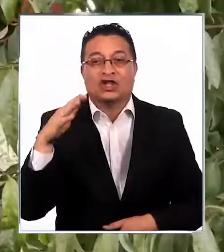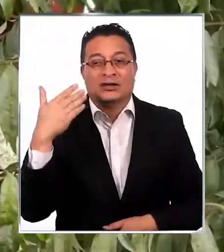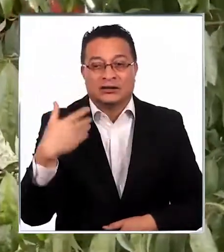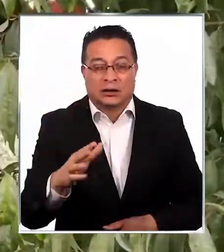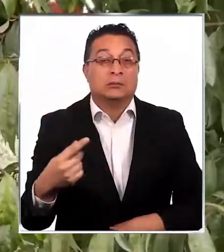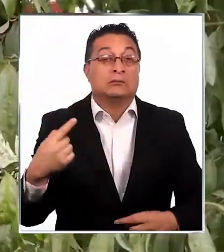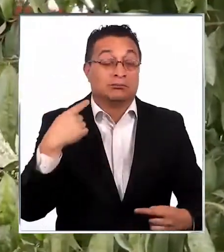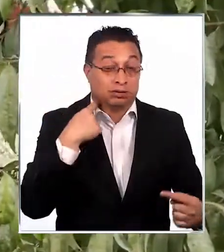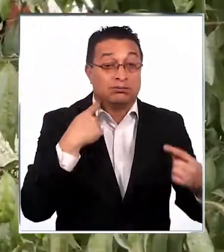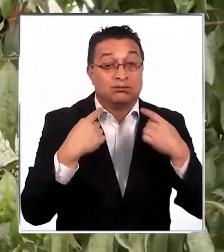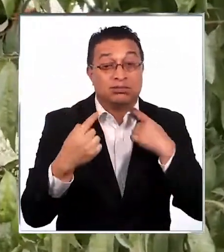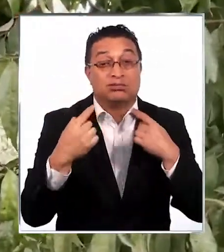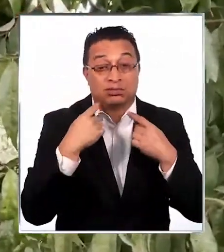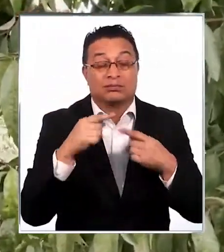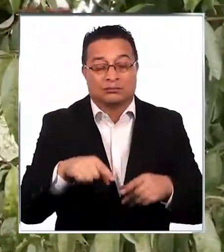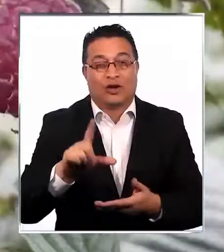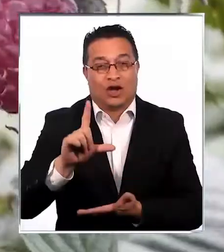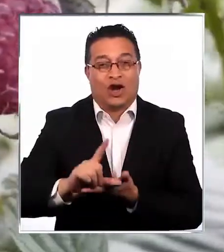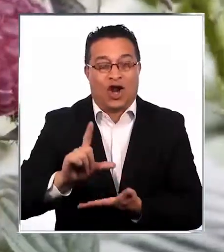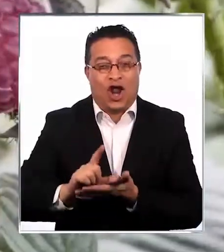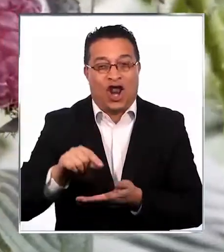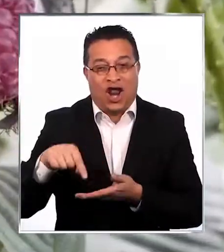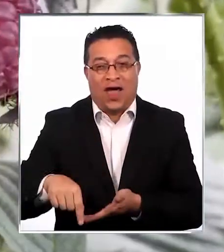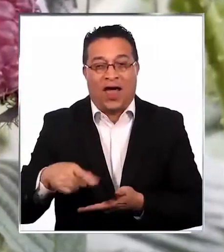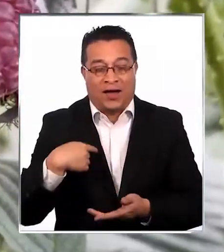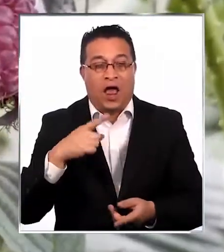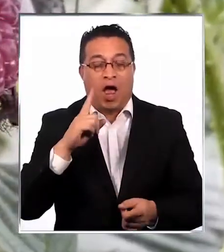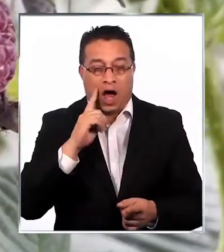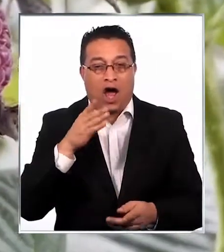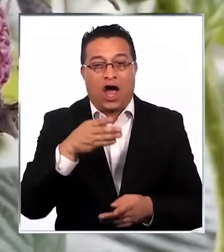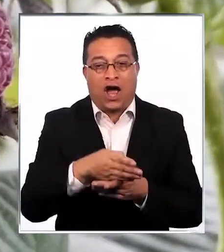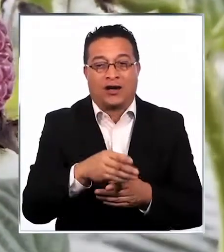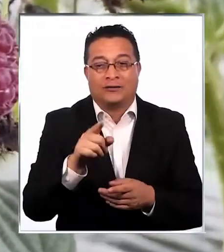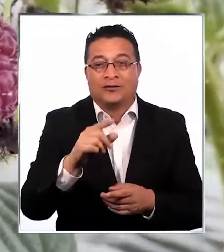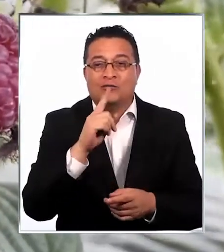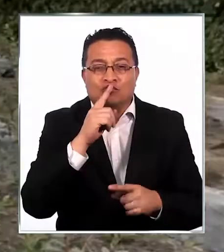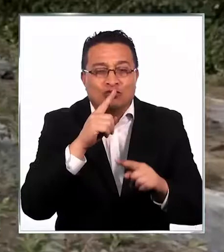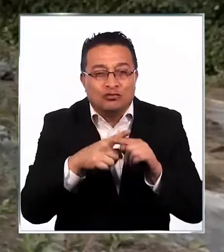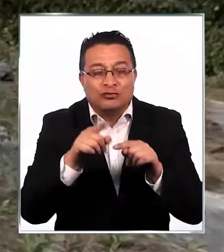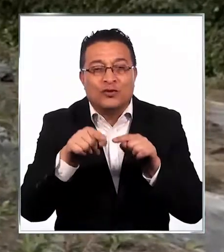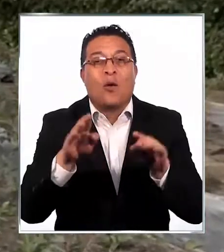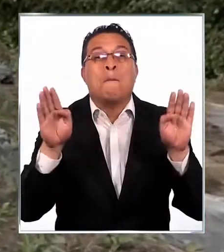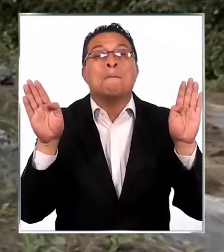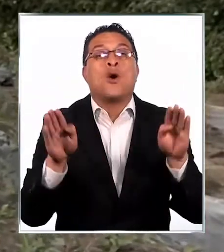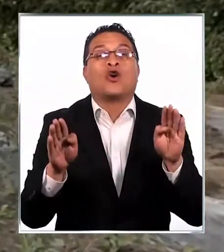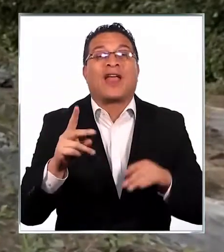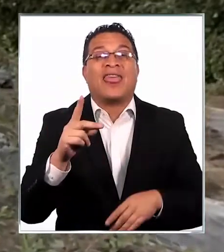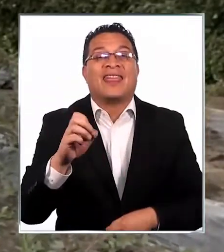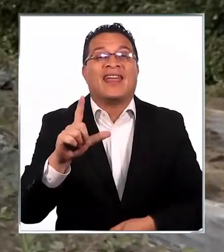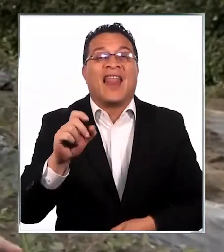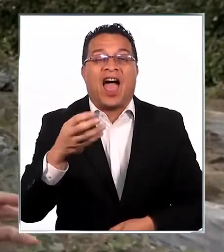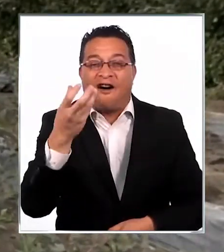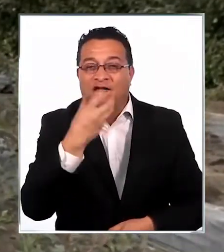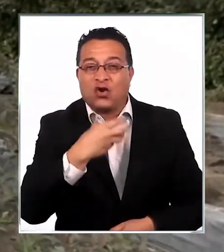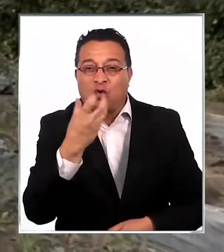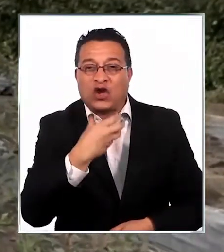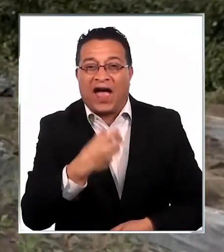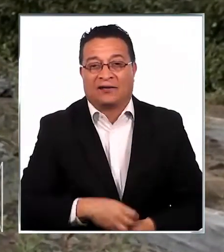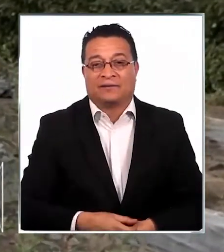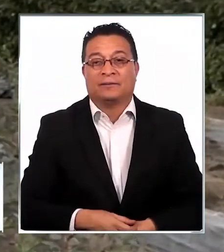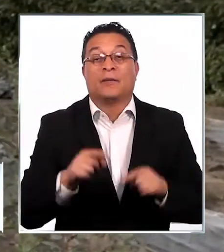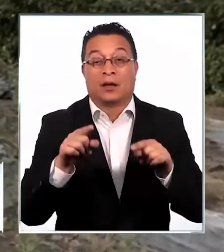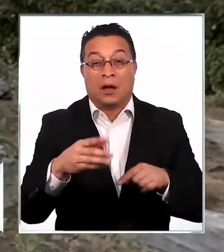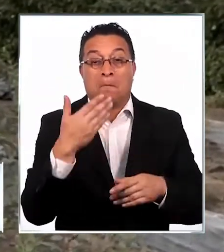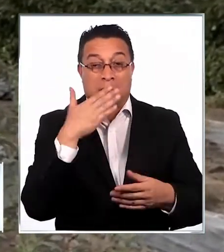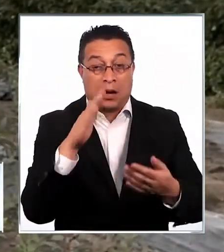estragos que dejó en la producción local la presencia de la drosófila Suzuki. Se ha venido trabajando en traída de algunos